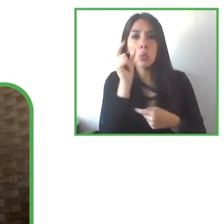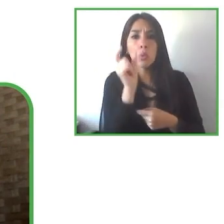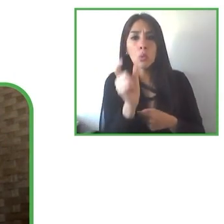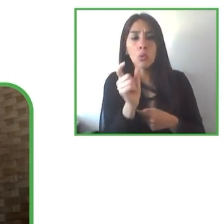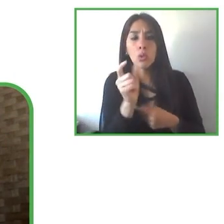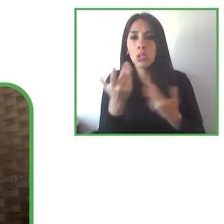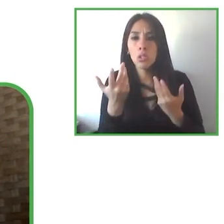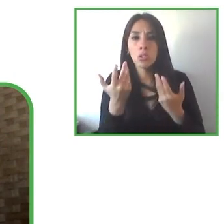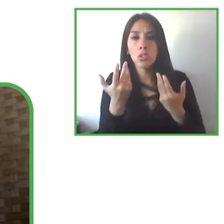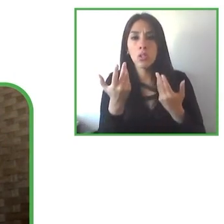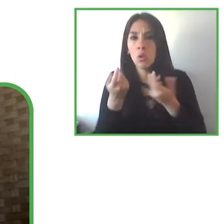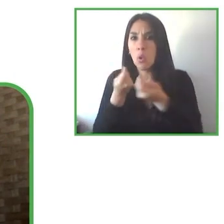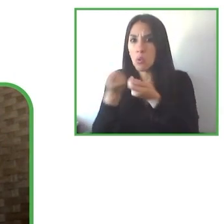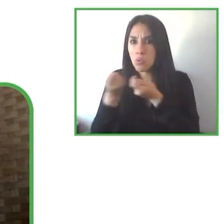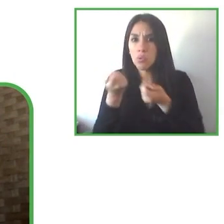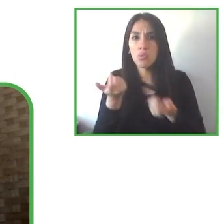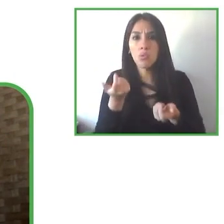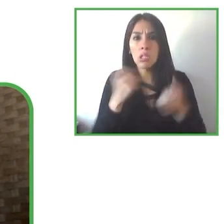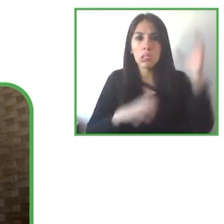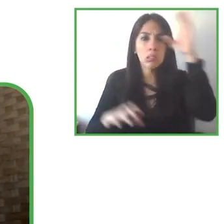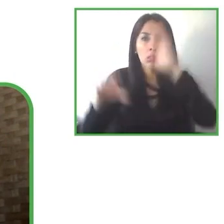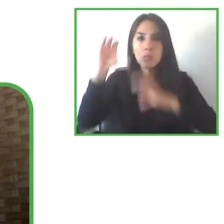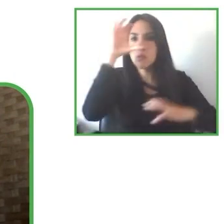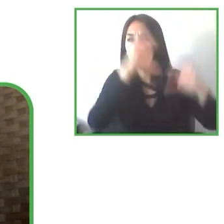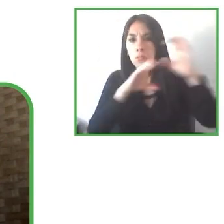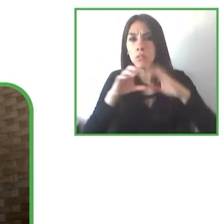ellos de acuerdo a esas prioridades y